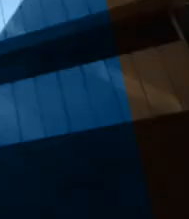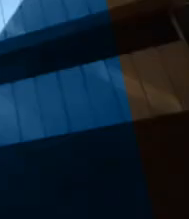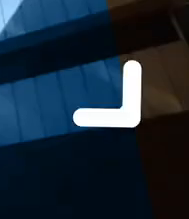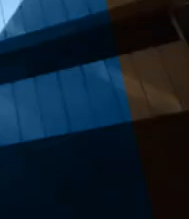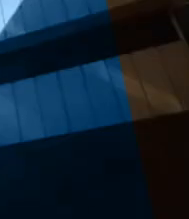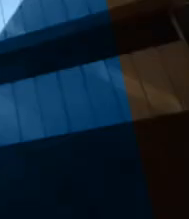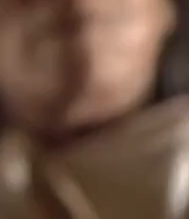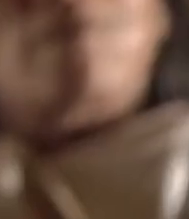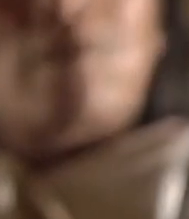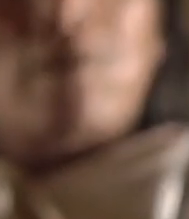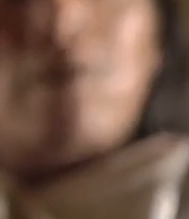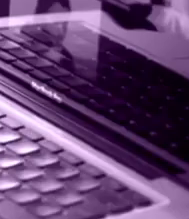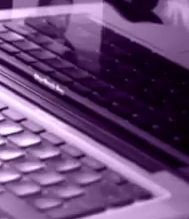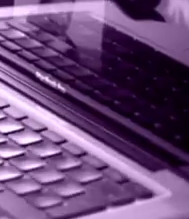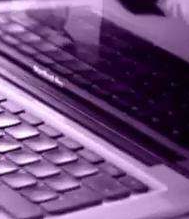apartado?